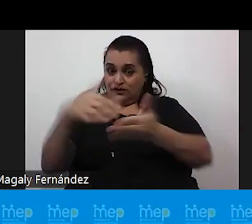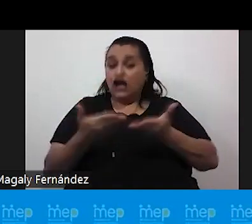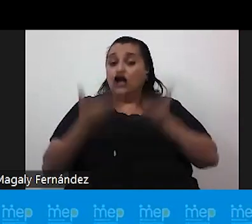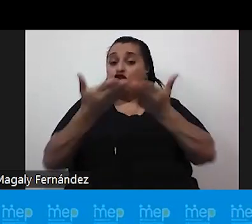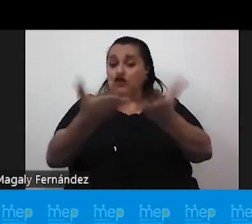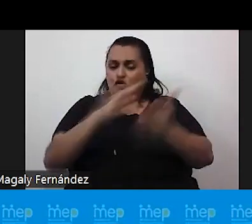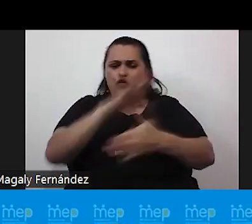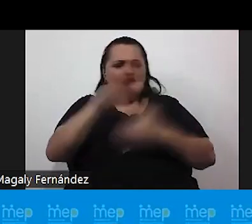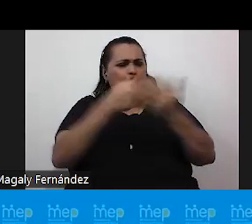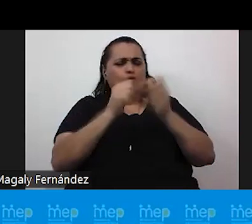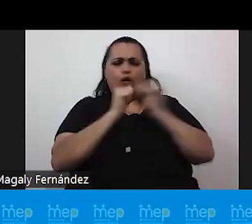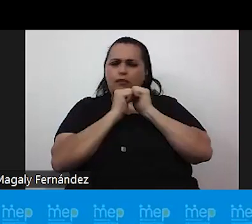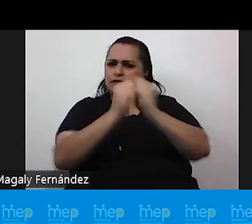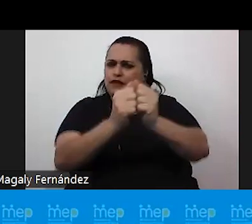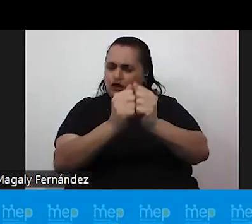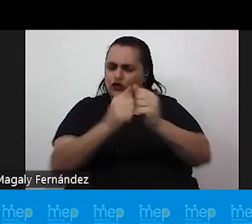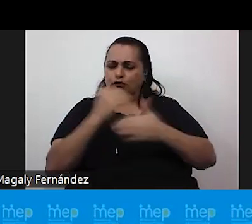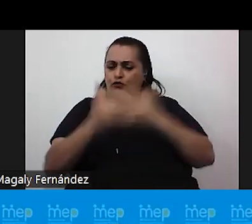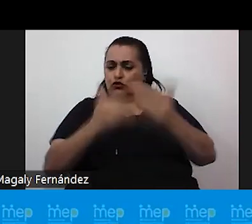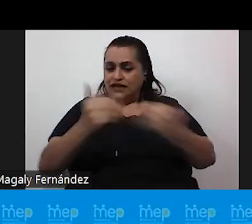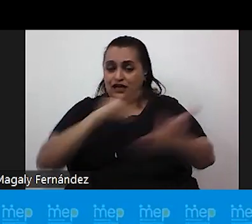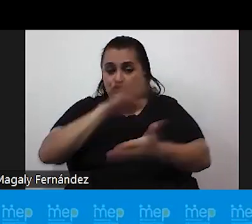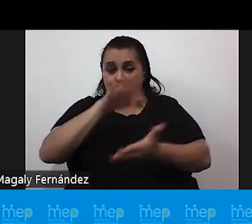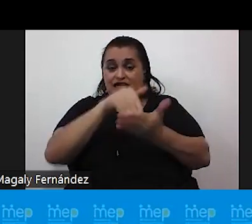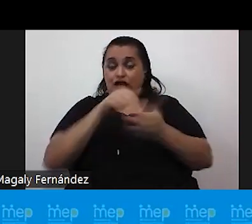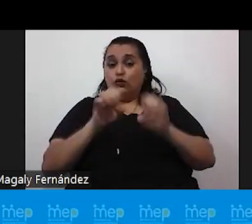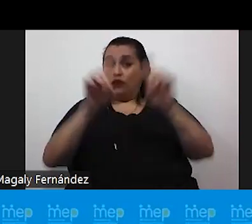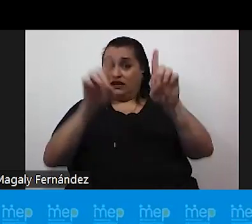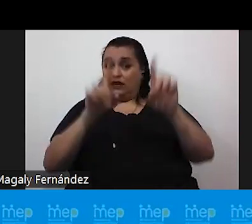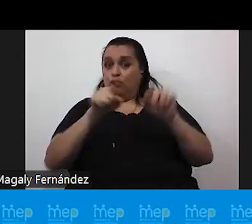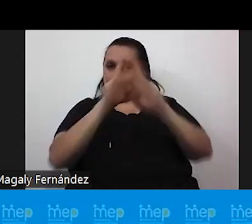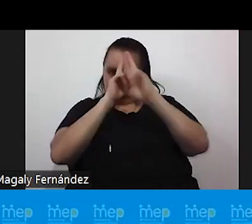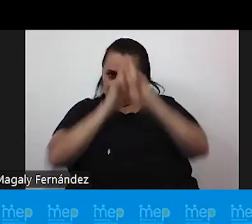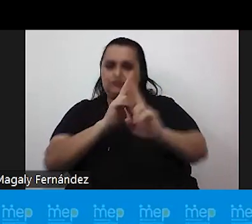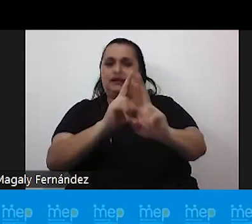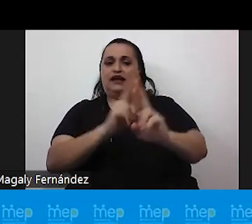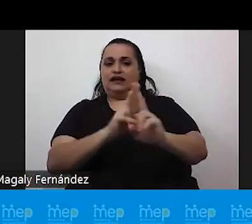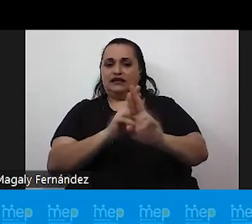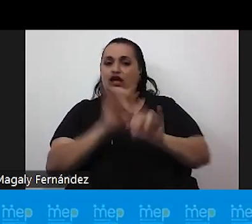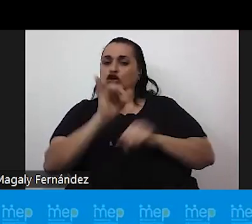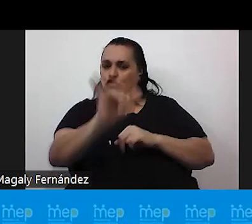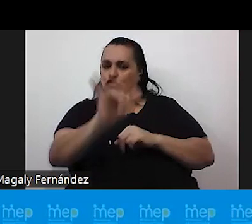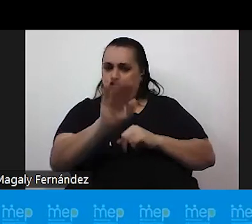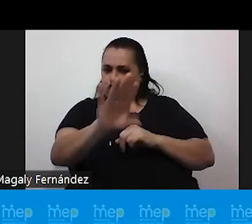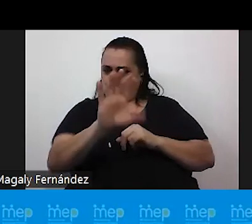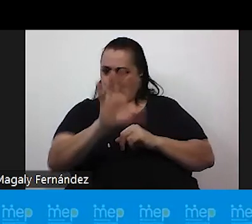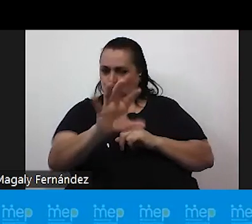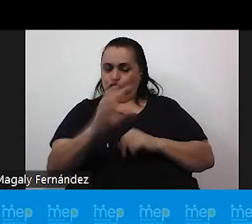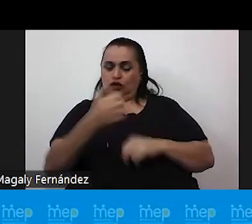el acompañamiento en el proceso en el centro educativo para que se respetara su autopercepción